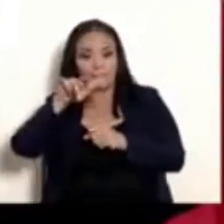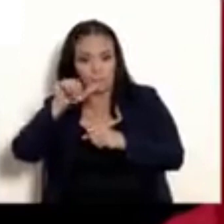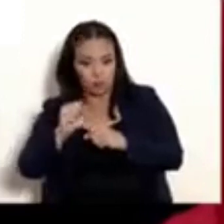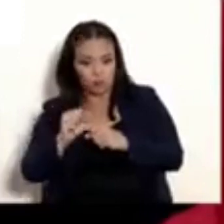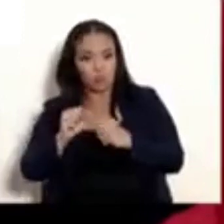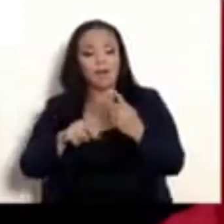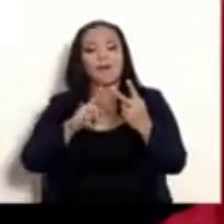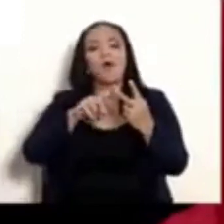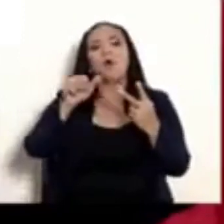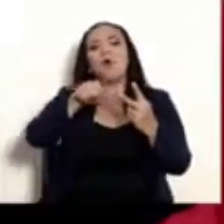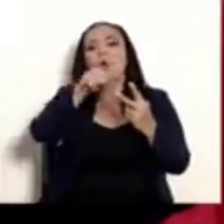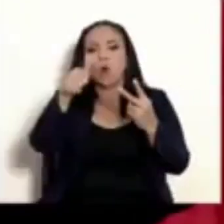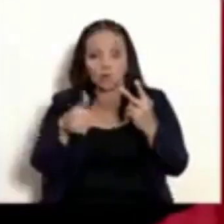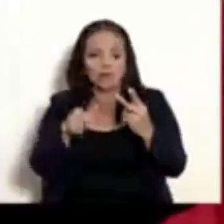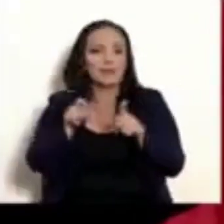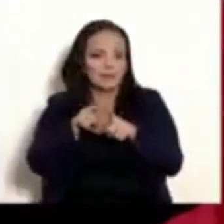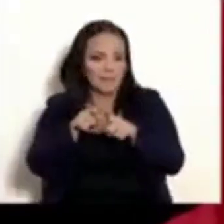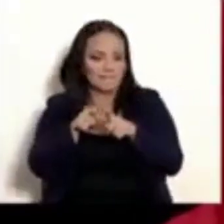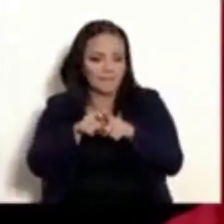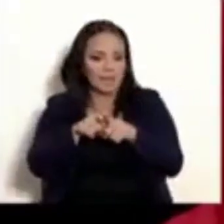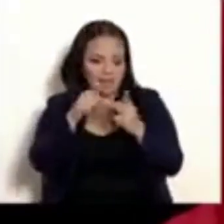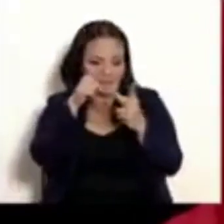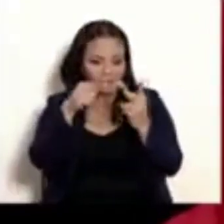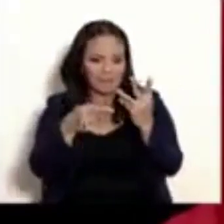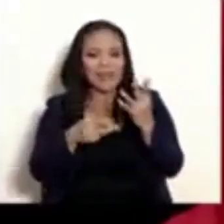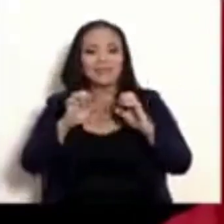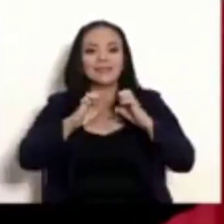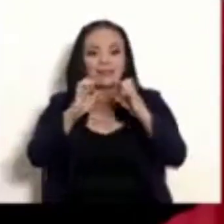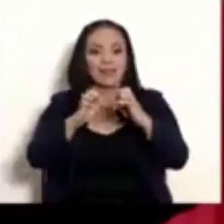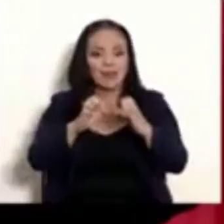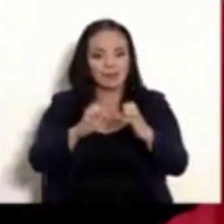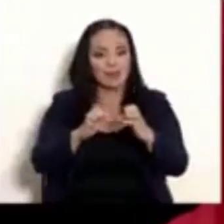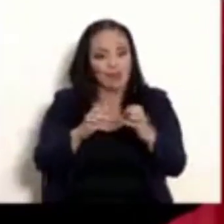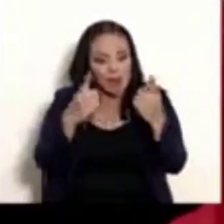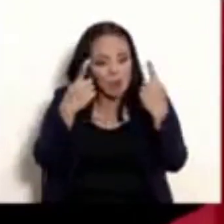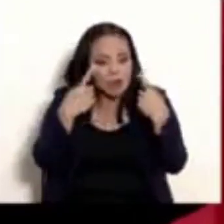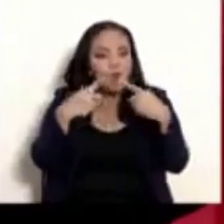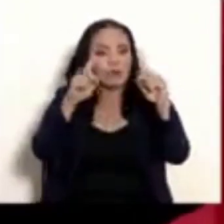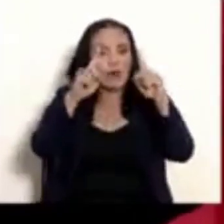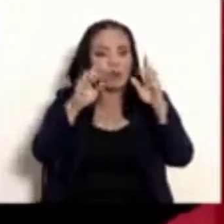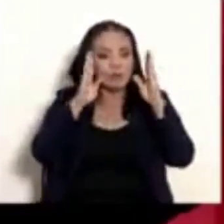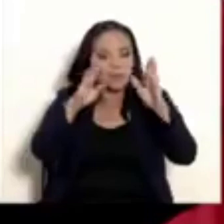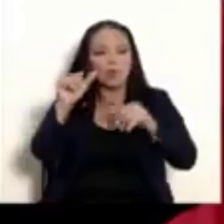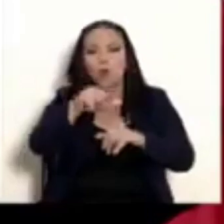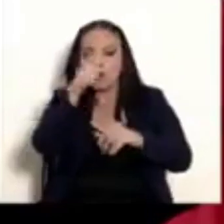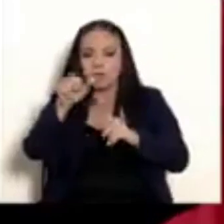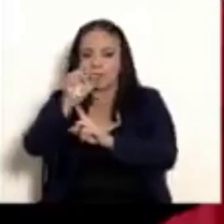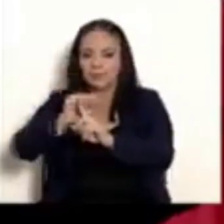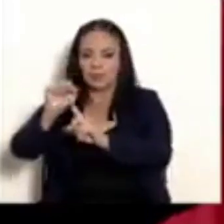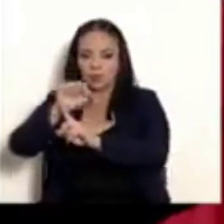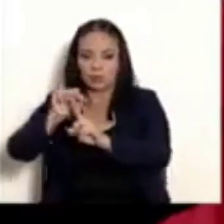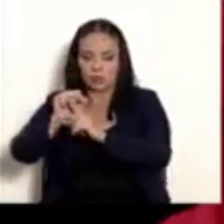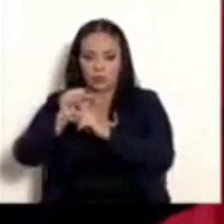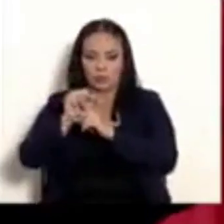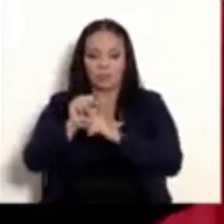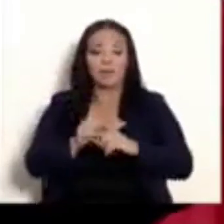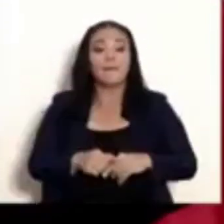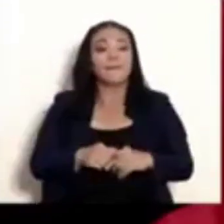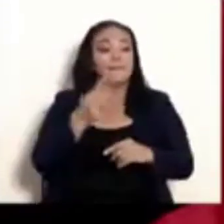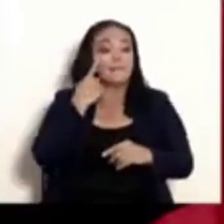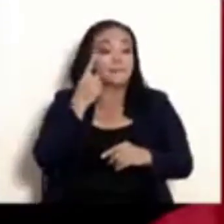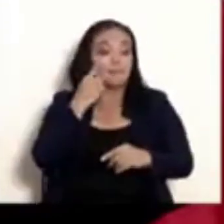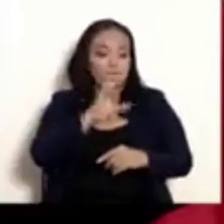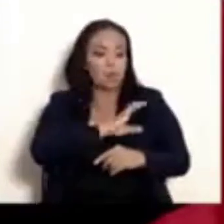policiales que están en marcha han permitido también atacar otros delitos, porque nuestras policías